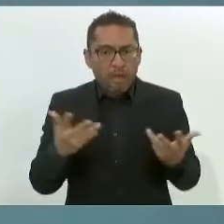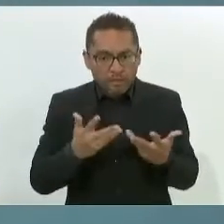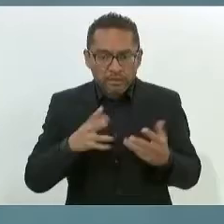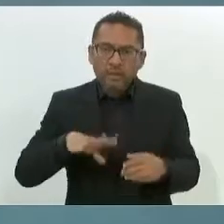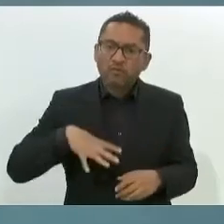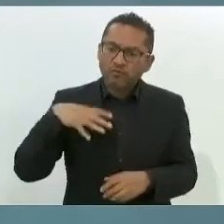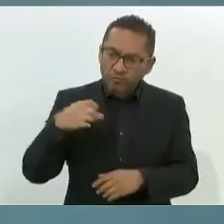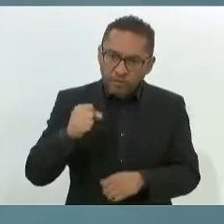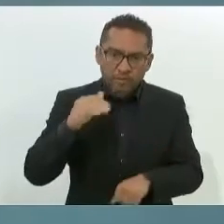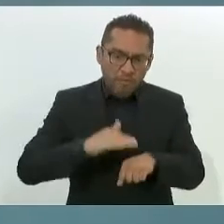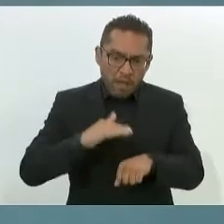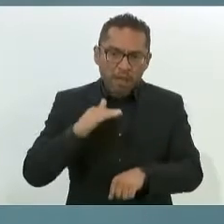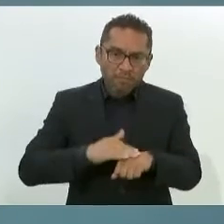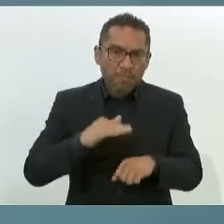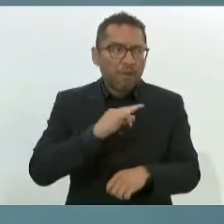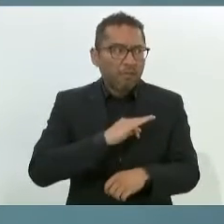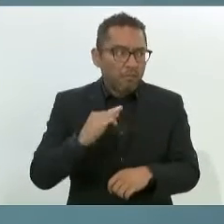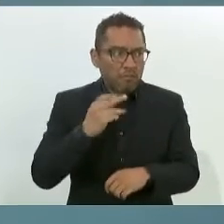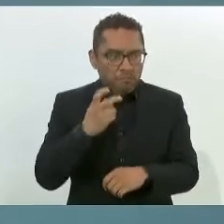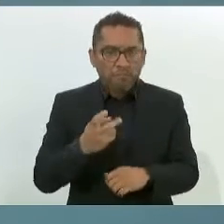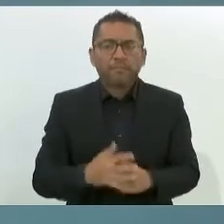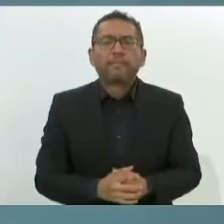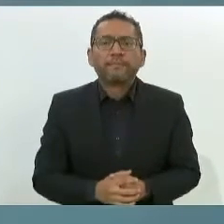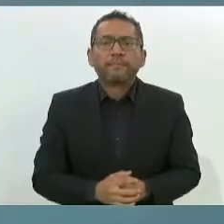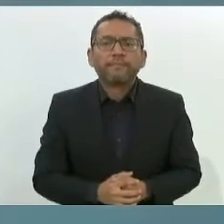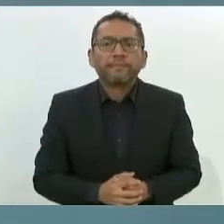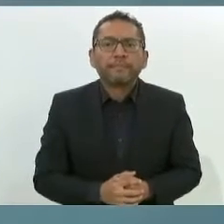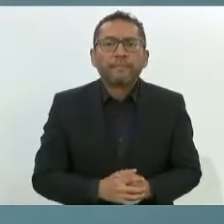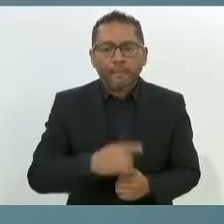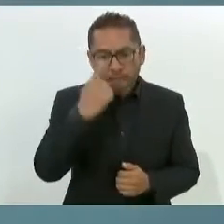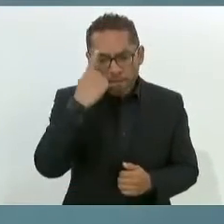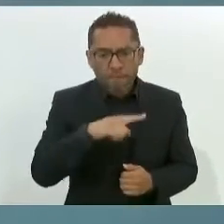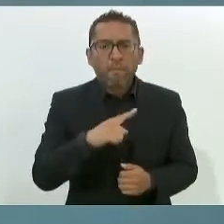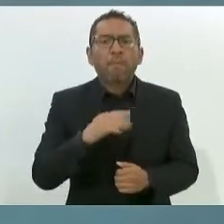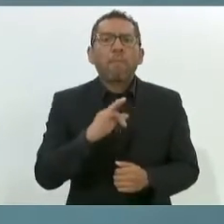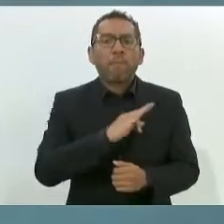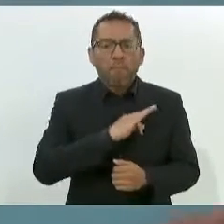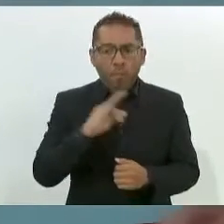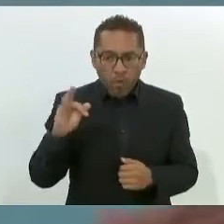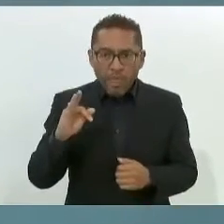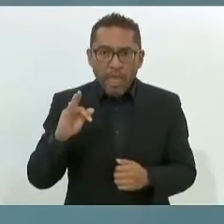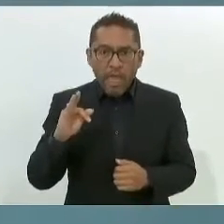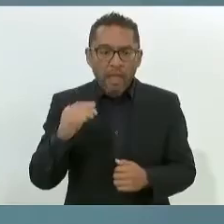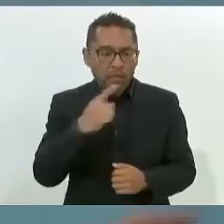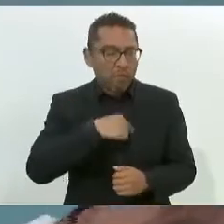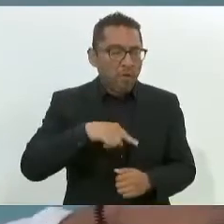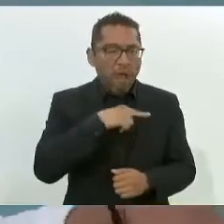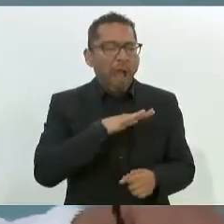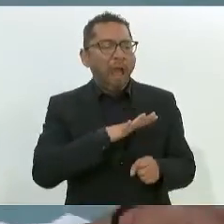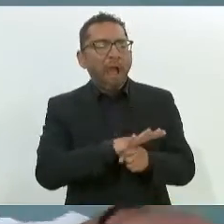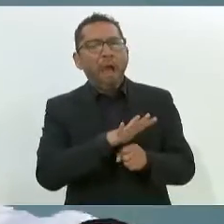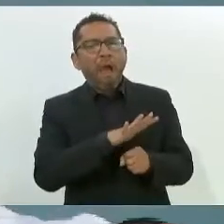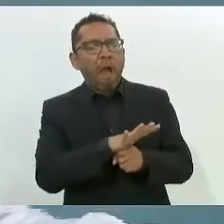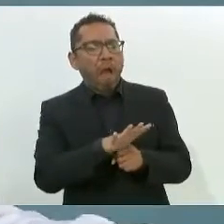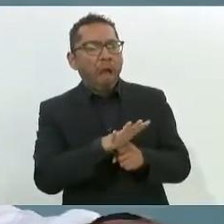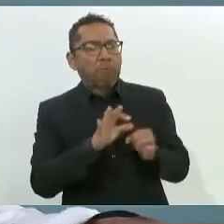más, mi general Sandoval, con más elementos para poder tener capacidad de